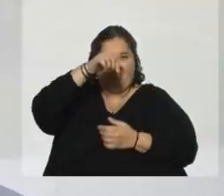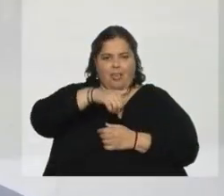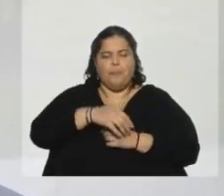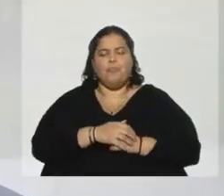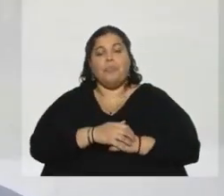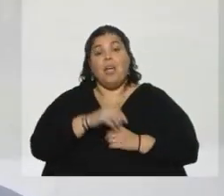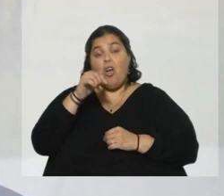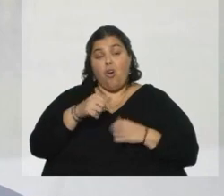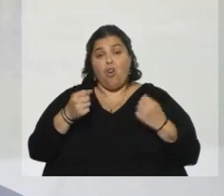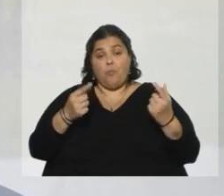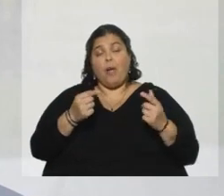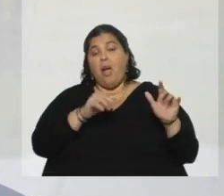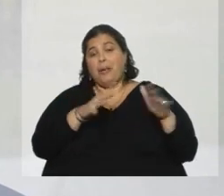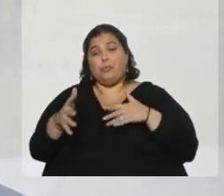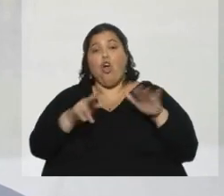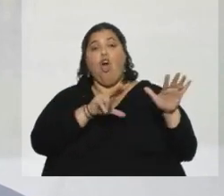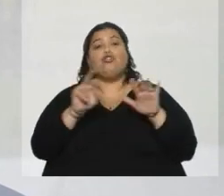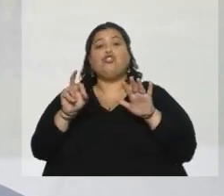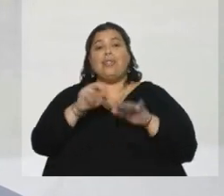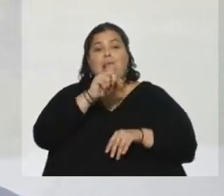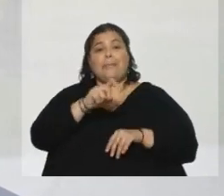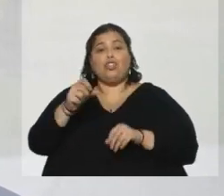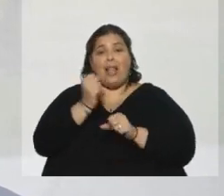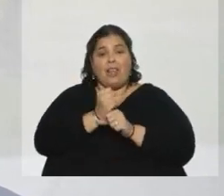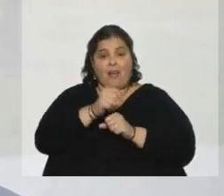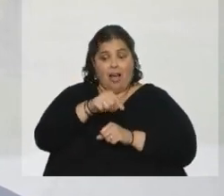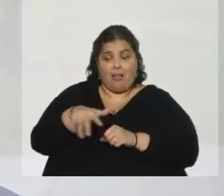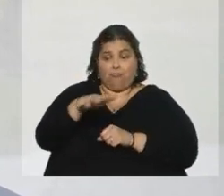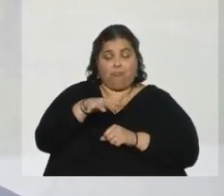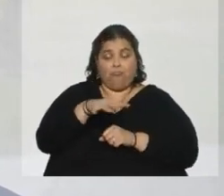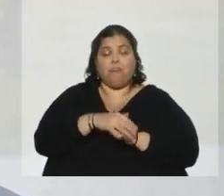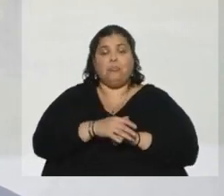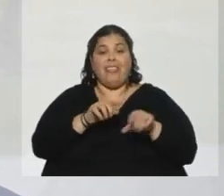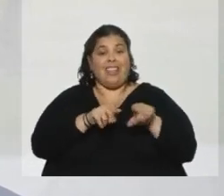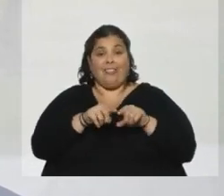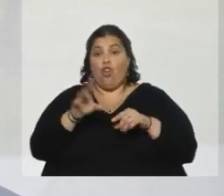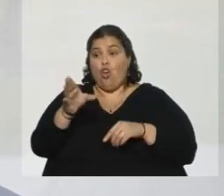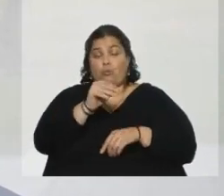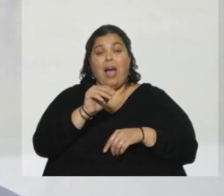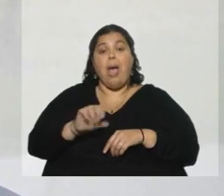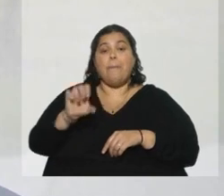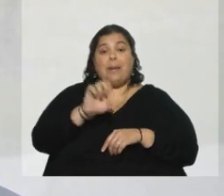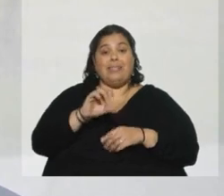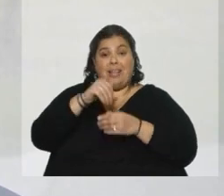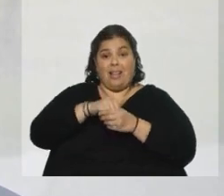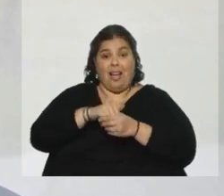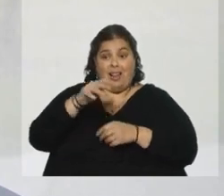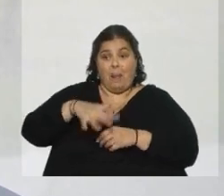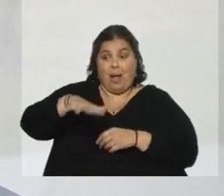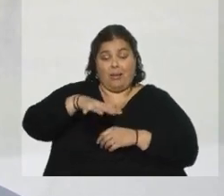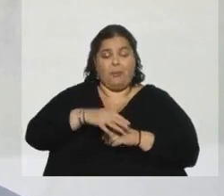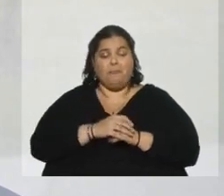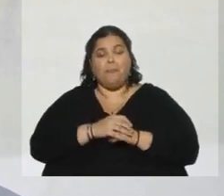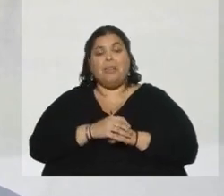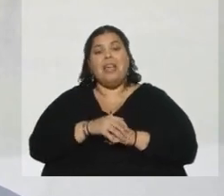800 personas, más o menos, empleo directo generado por nuestras empresas operando aquí en el parque, a lo cual